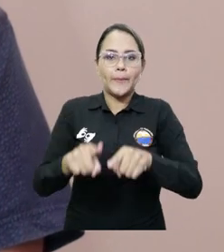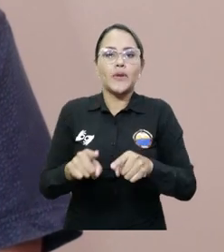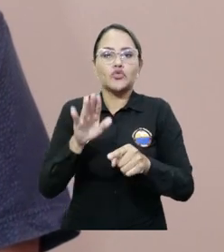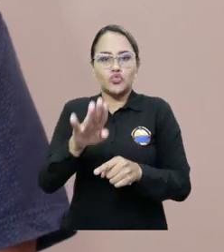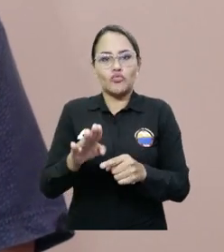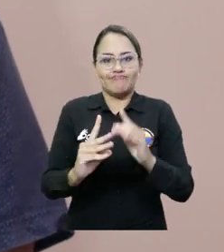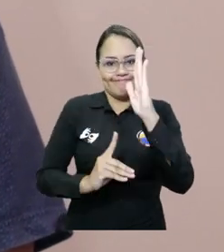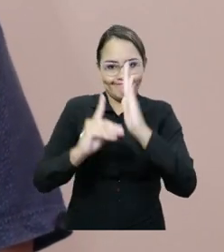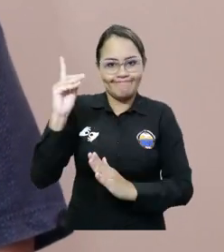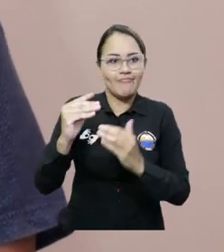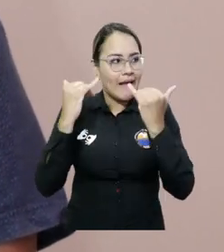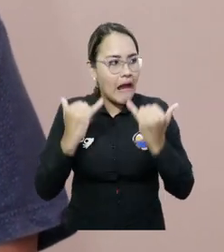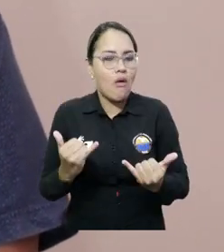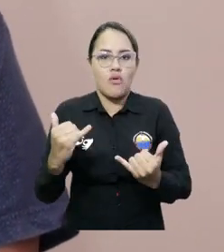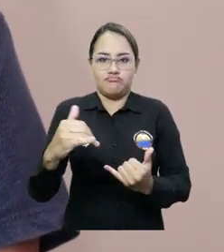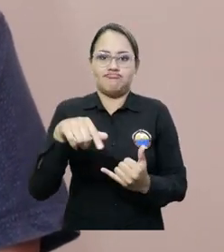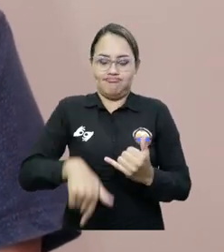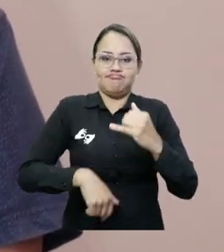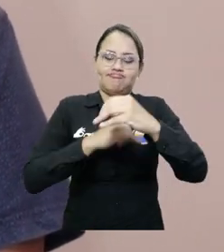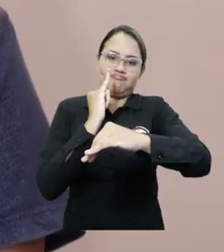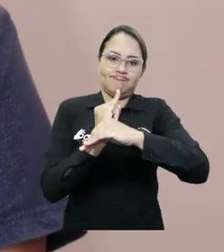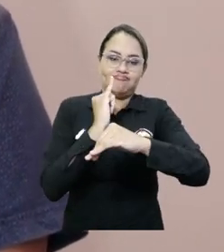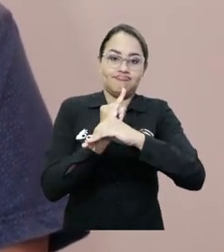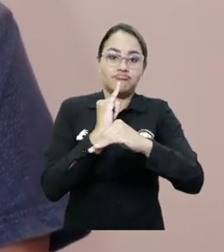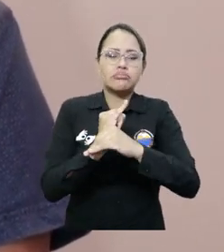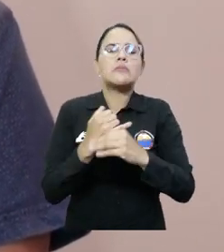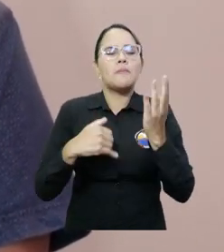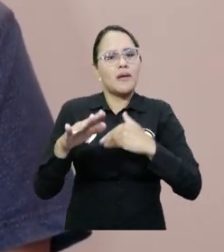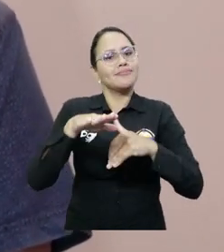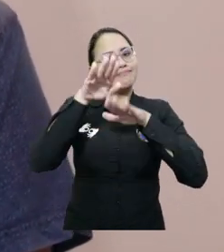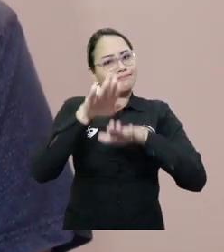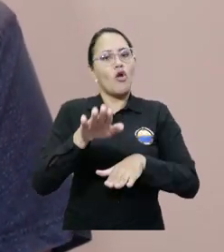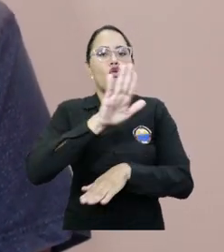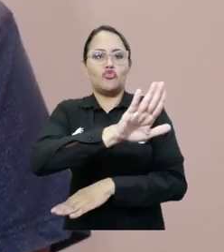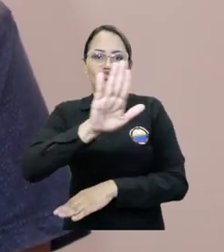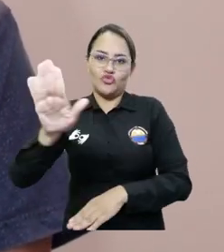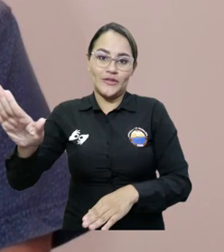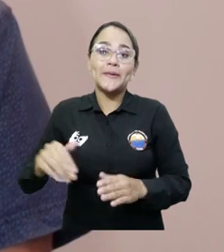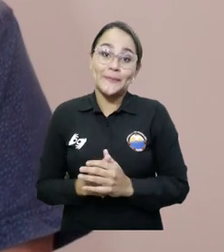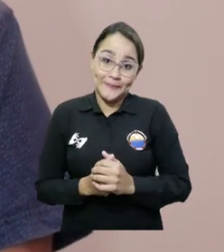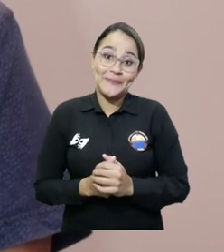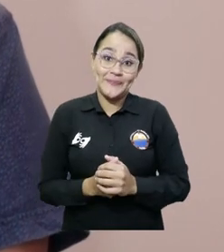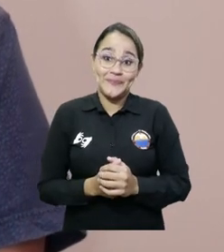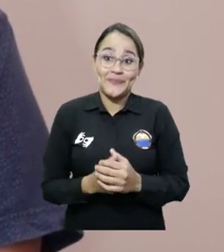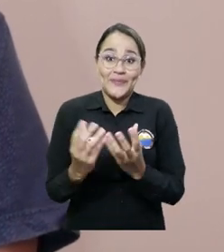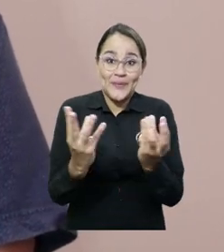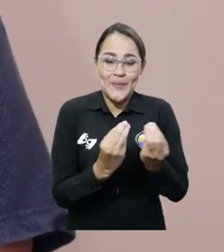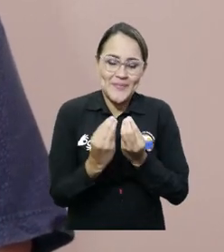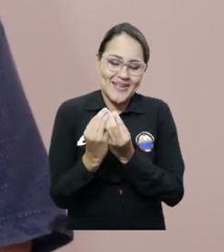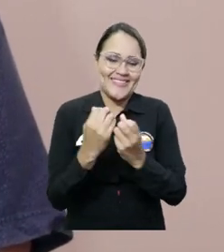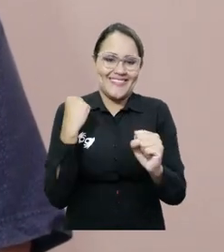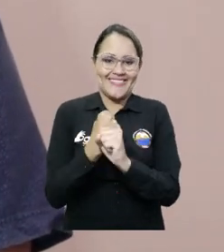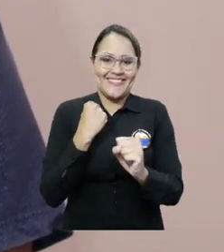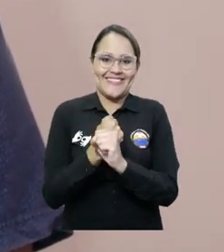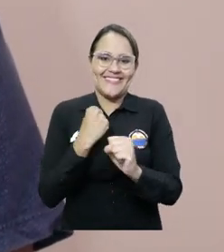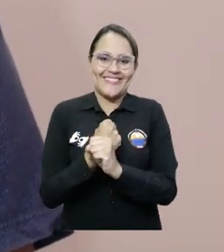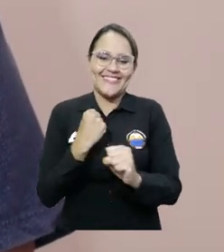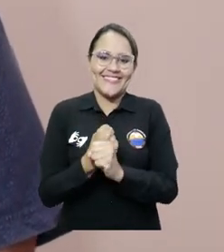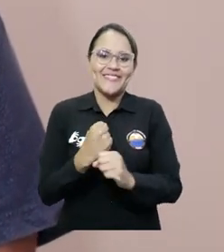actual de nuestra institución a través de representarlos a ustedes, queridos colegas y colegas,